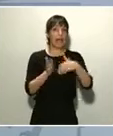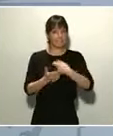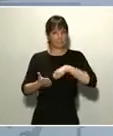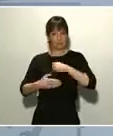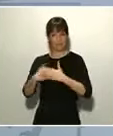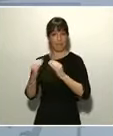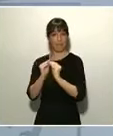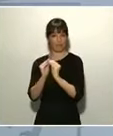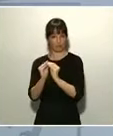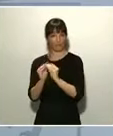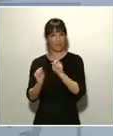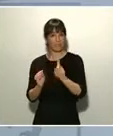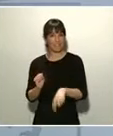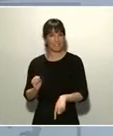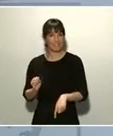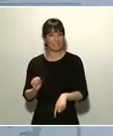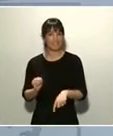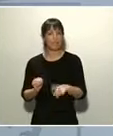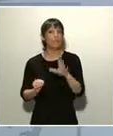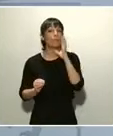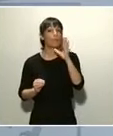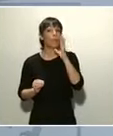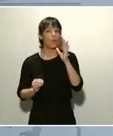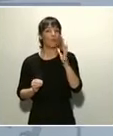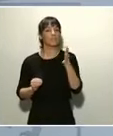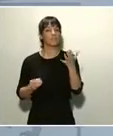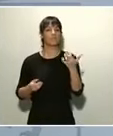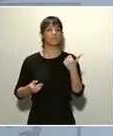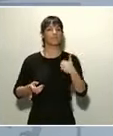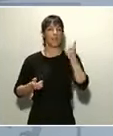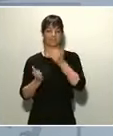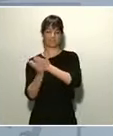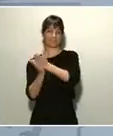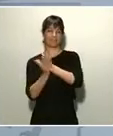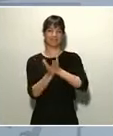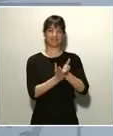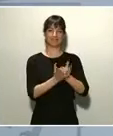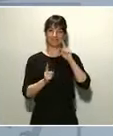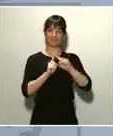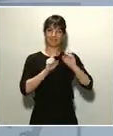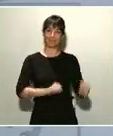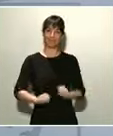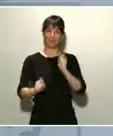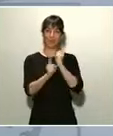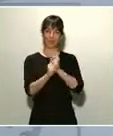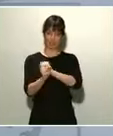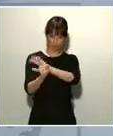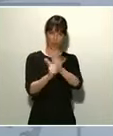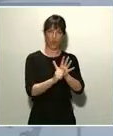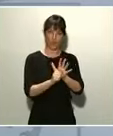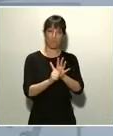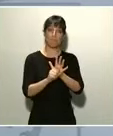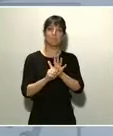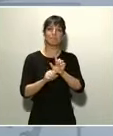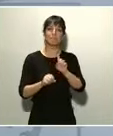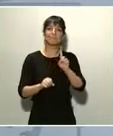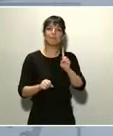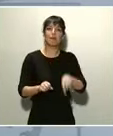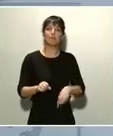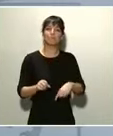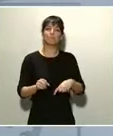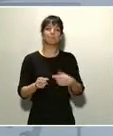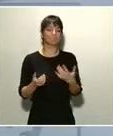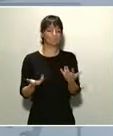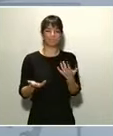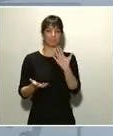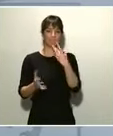dotándonos de mayores instrumentos para protegernos contra el coronavirus, sino que también a la hora de decidir cuándo